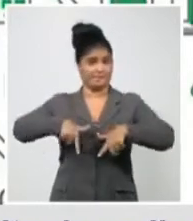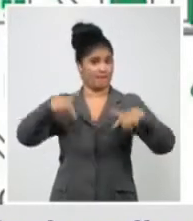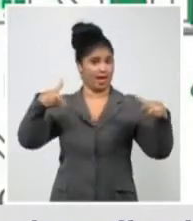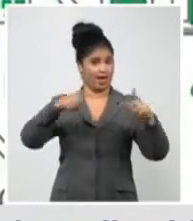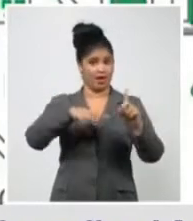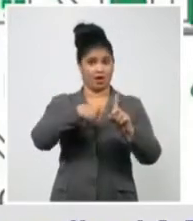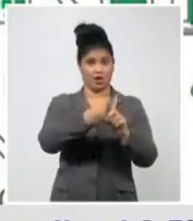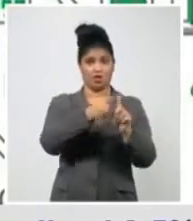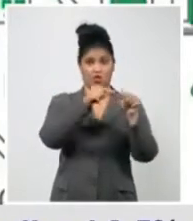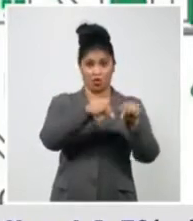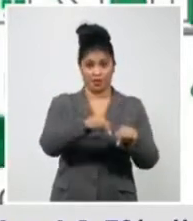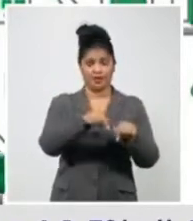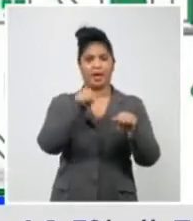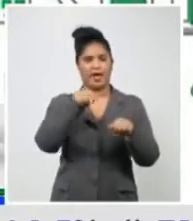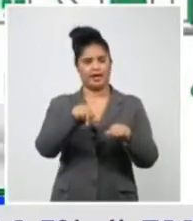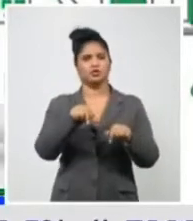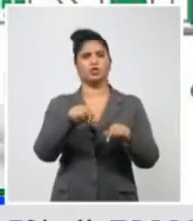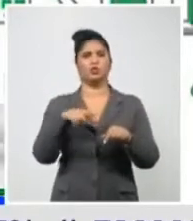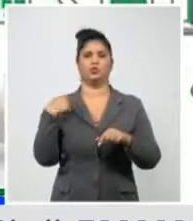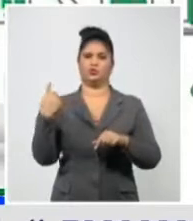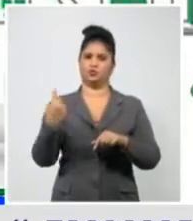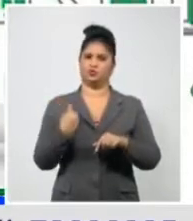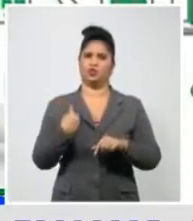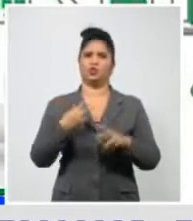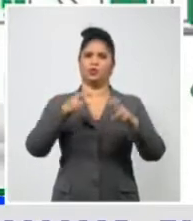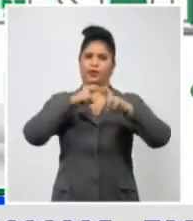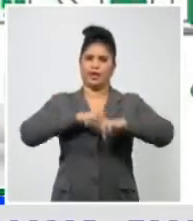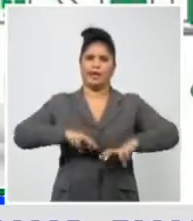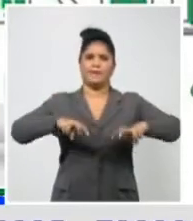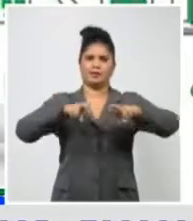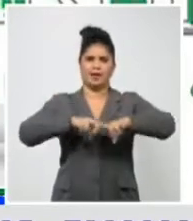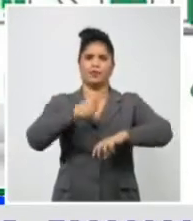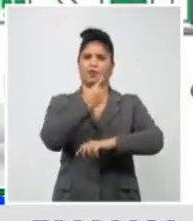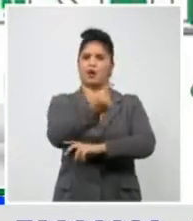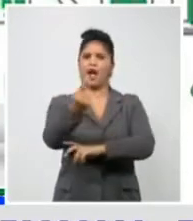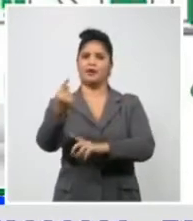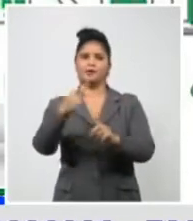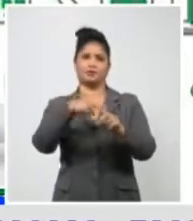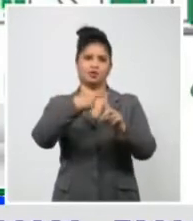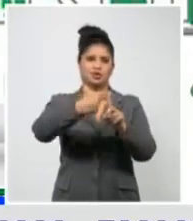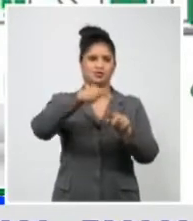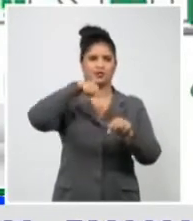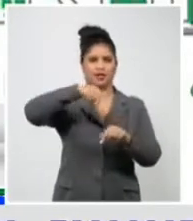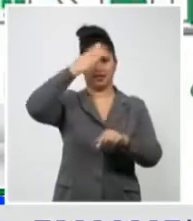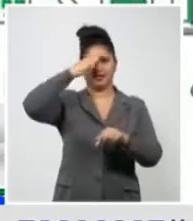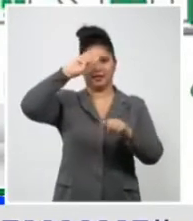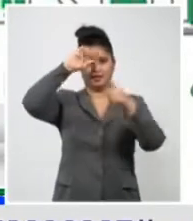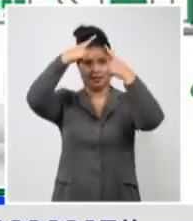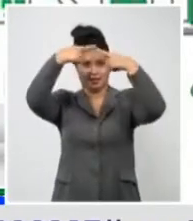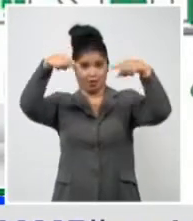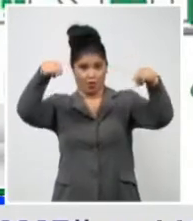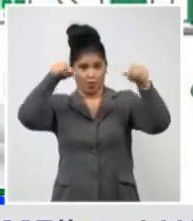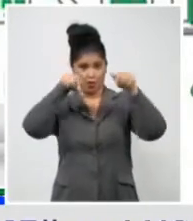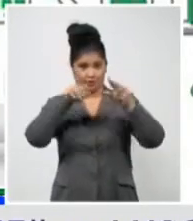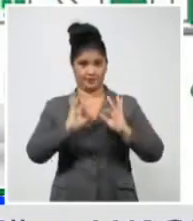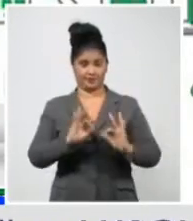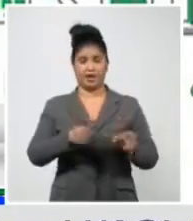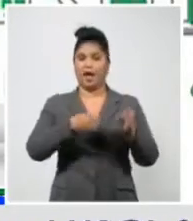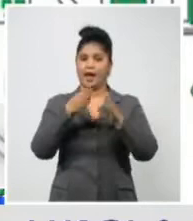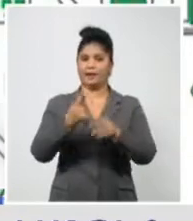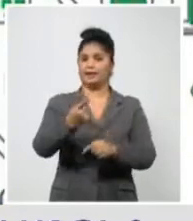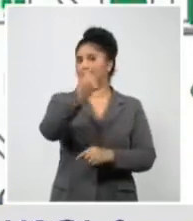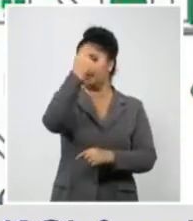específicos para buscar la variante. Si ustedes me preguntaran mi opinión, que básicamente es lo que el doctor Durán ha